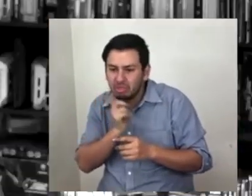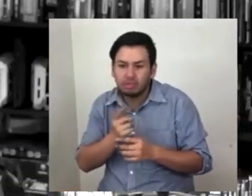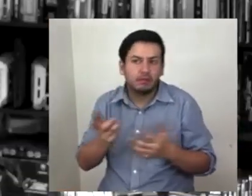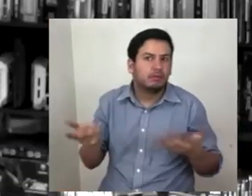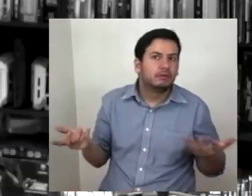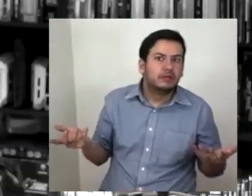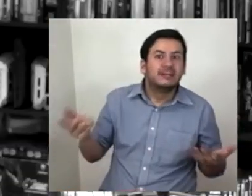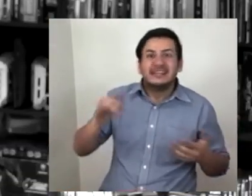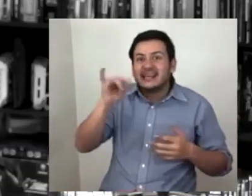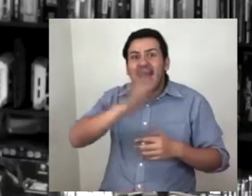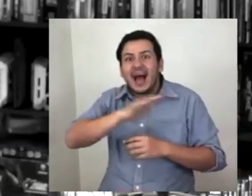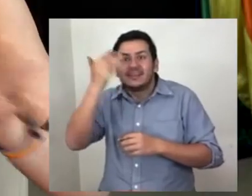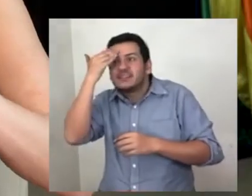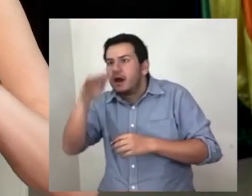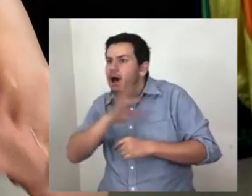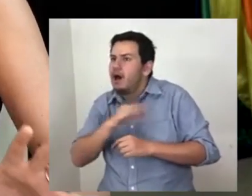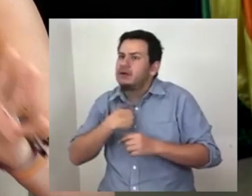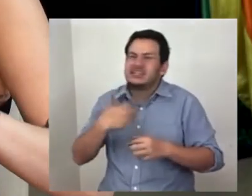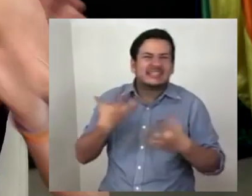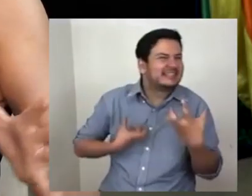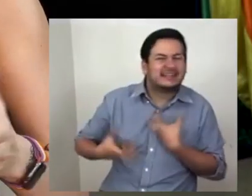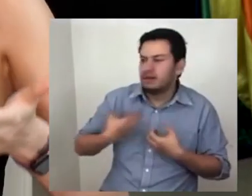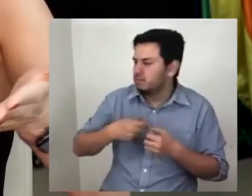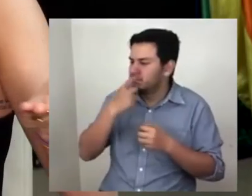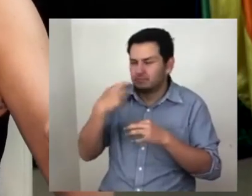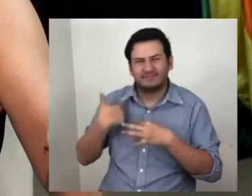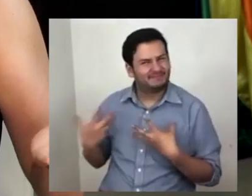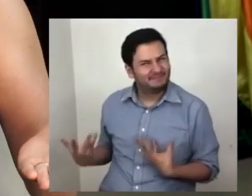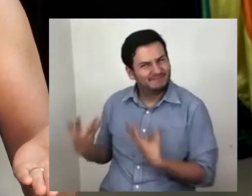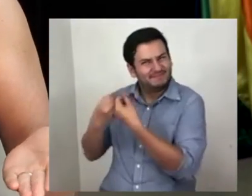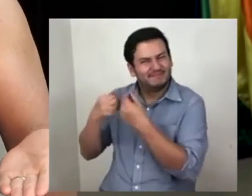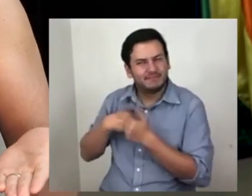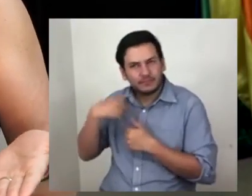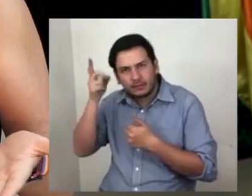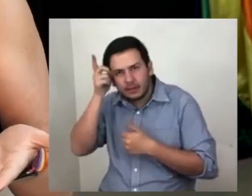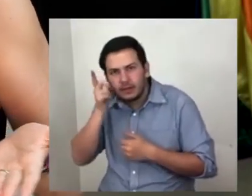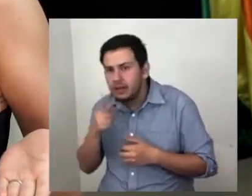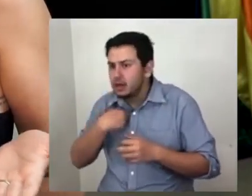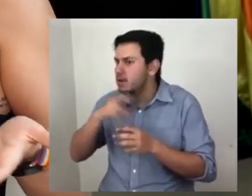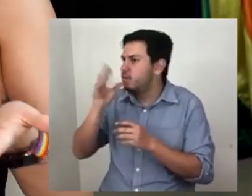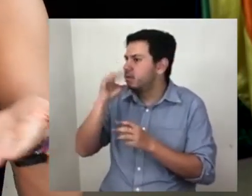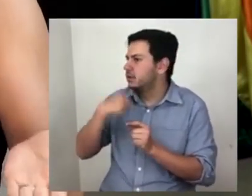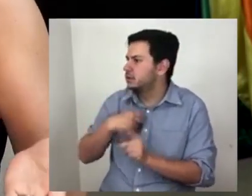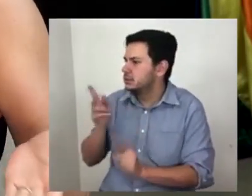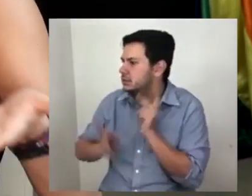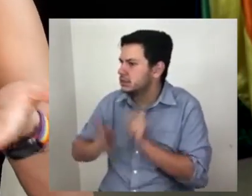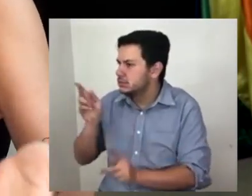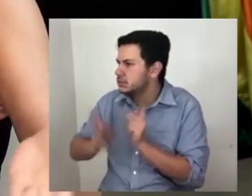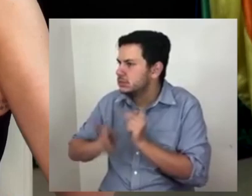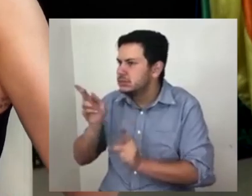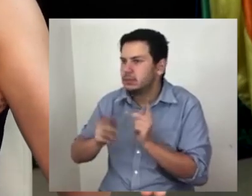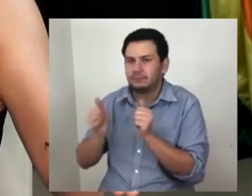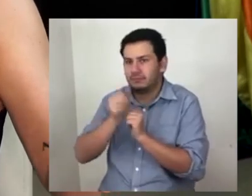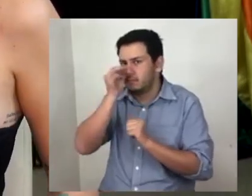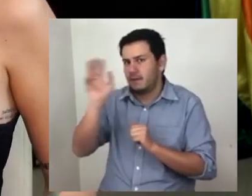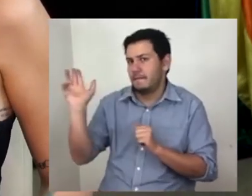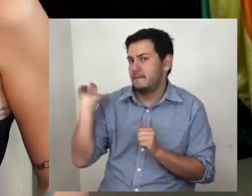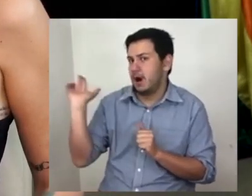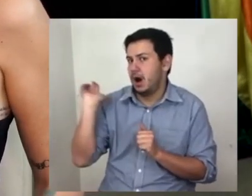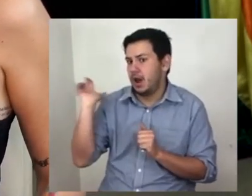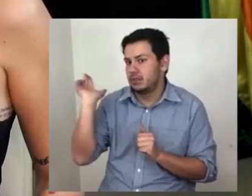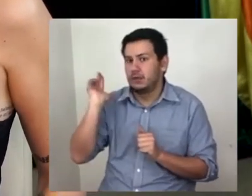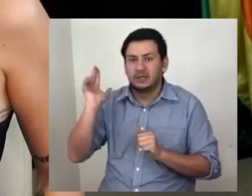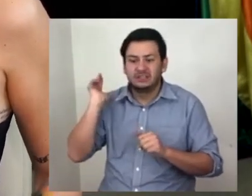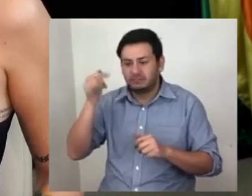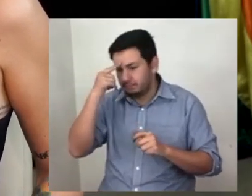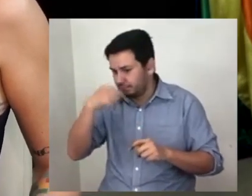Confundida. Dormir ya no pega como antes. Y yo sé, es desesperante. El otro día le decía a mi roommate que cansa un poco el no tener nadie con quien hablar durante la cuarentena. Apenas